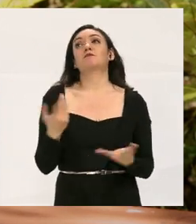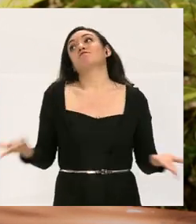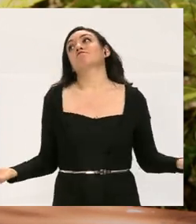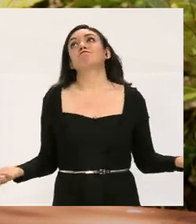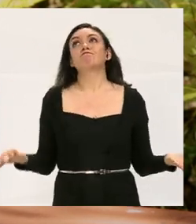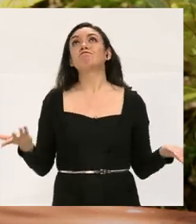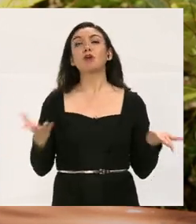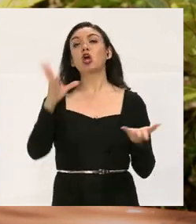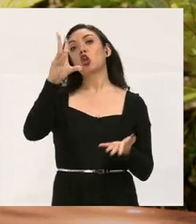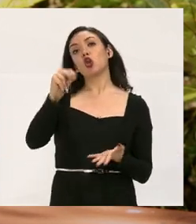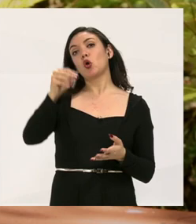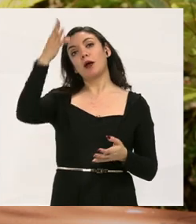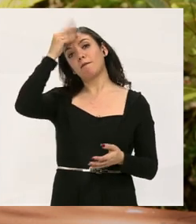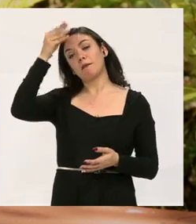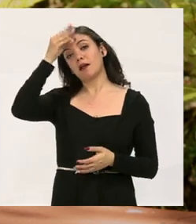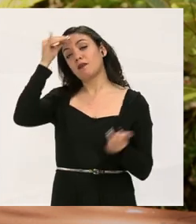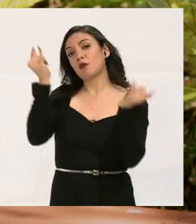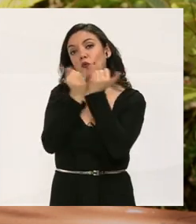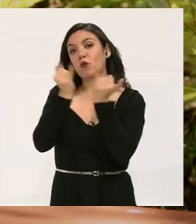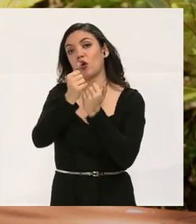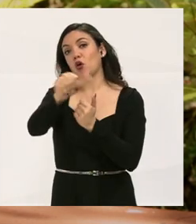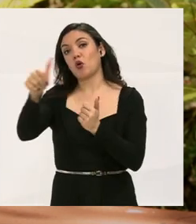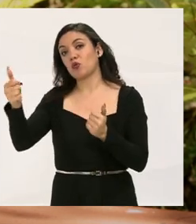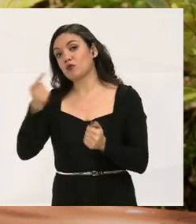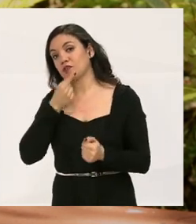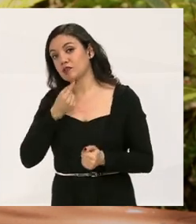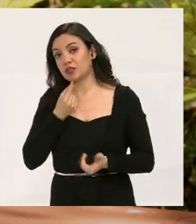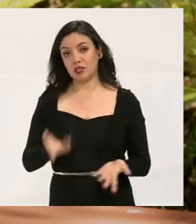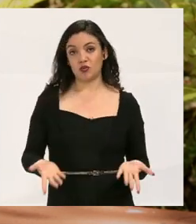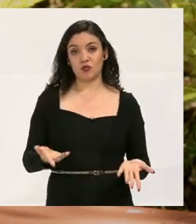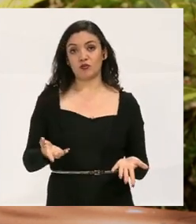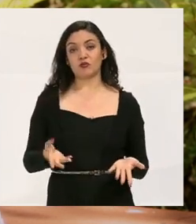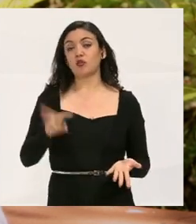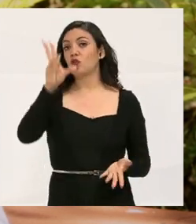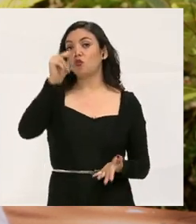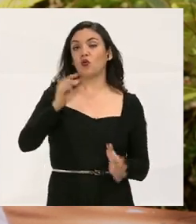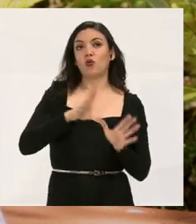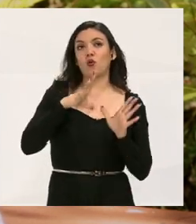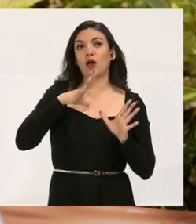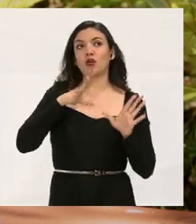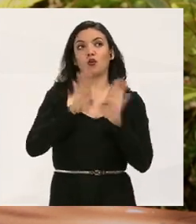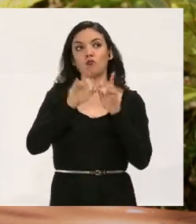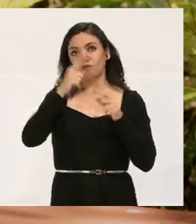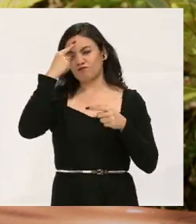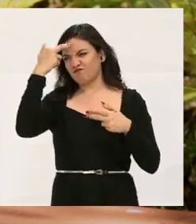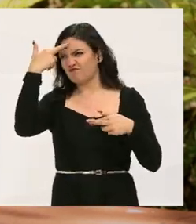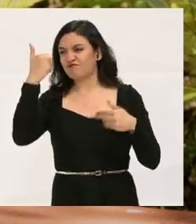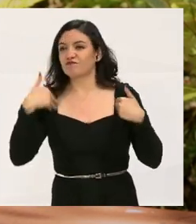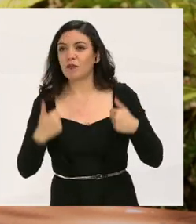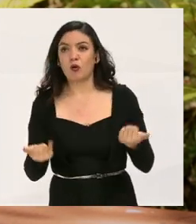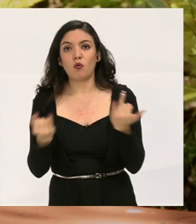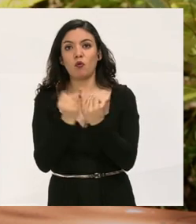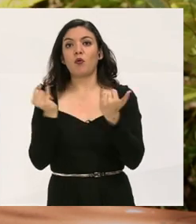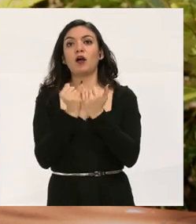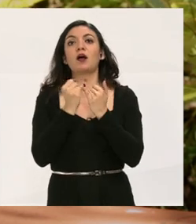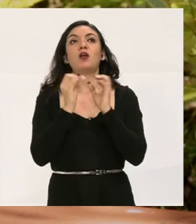pues no aprenden igual que los otros niños, o no razonan igual,